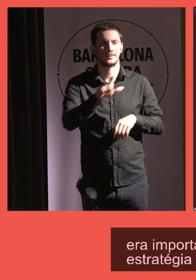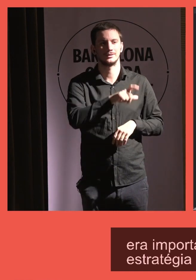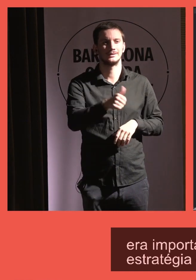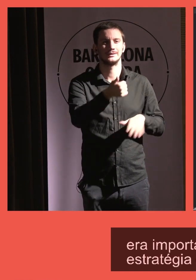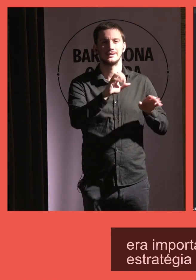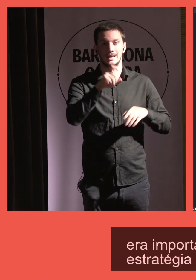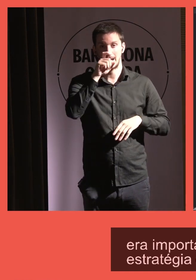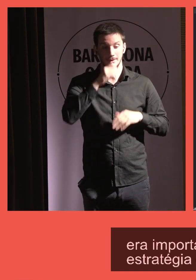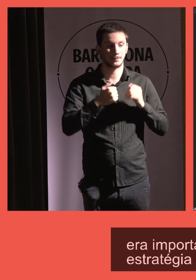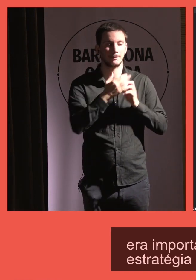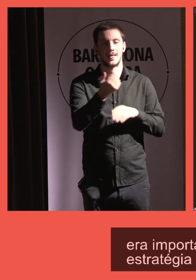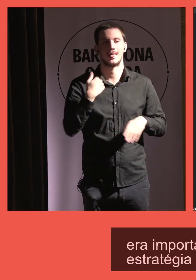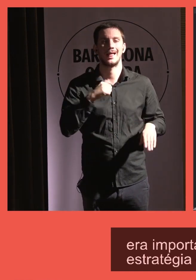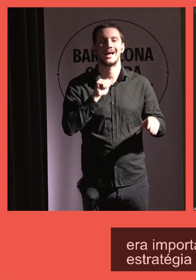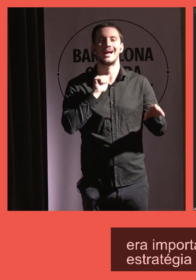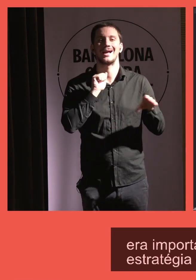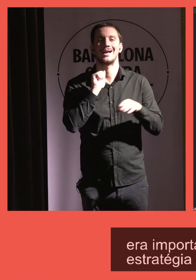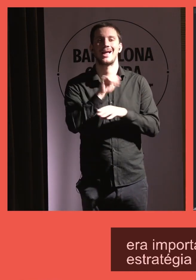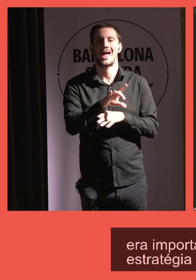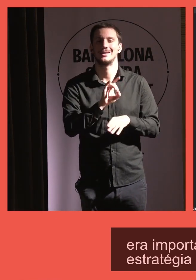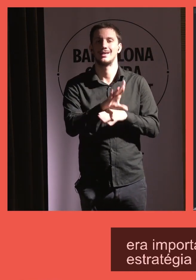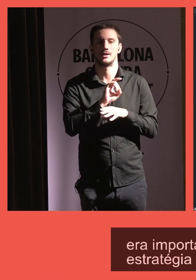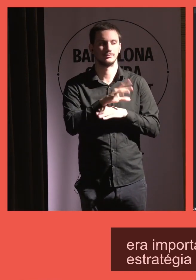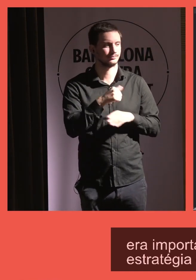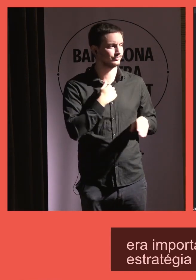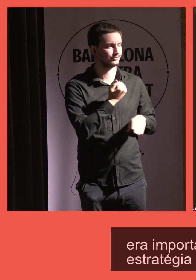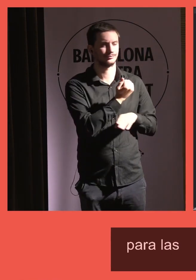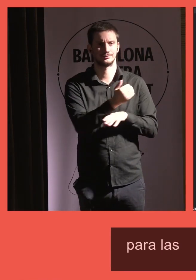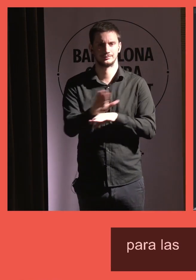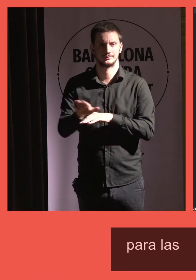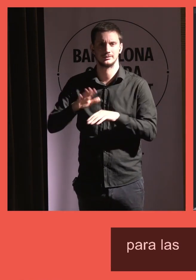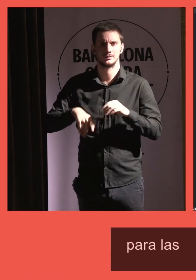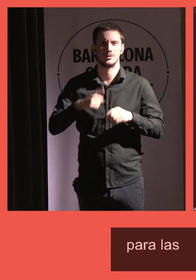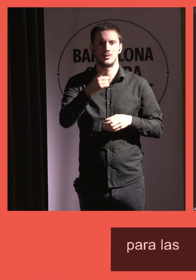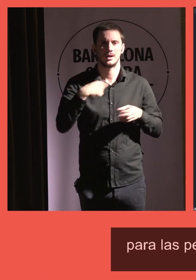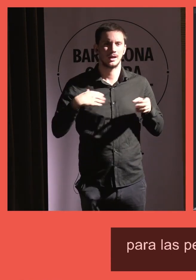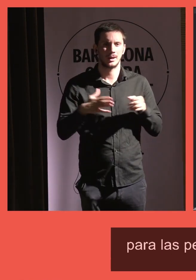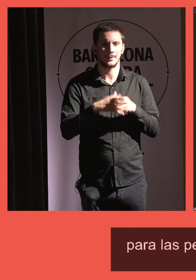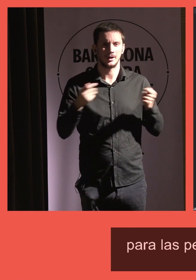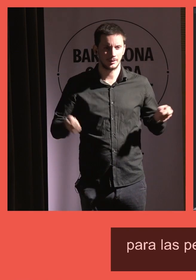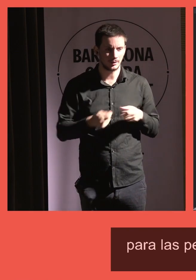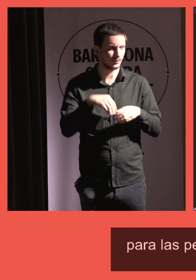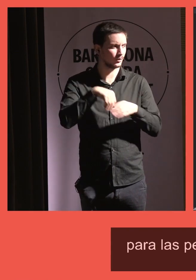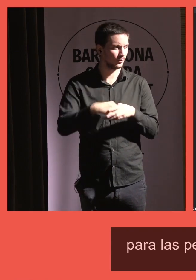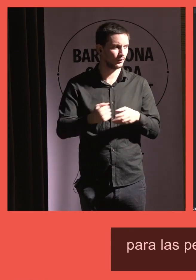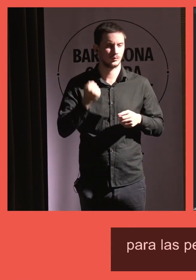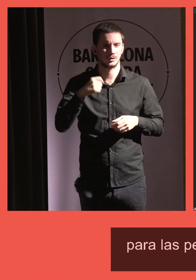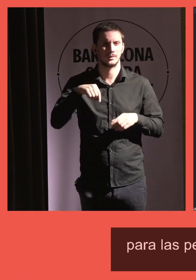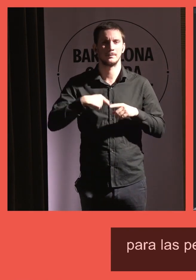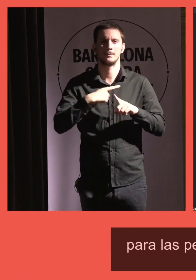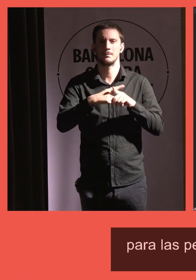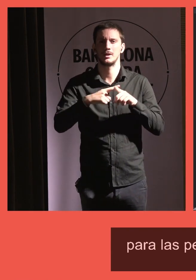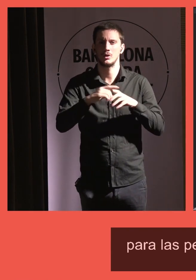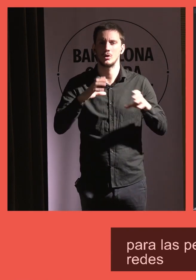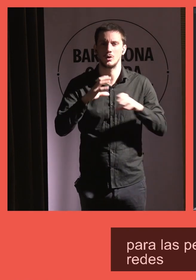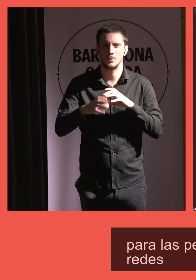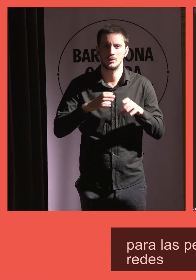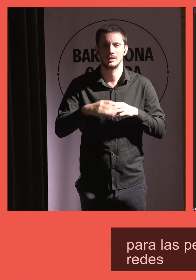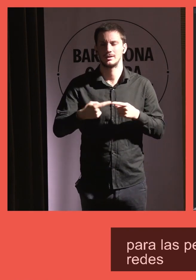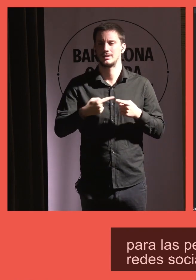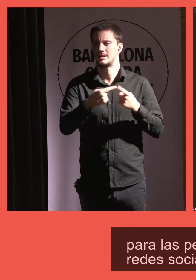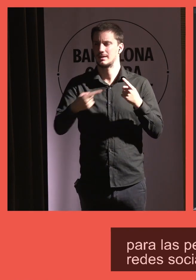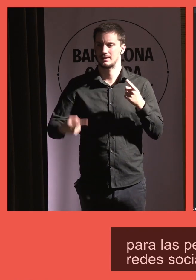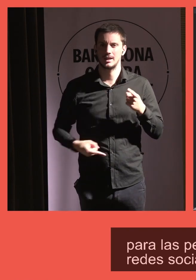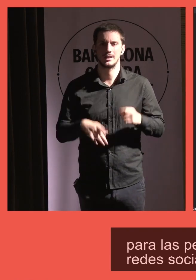60 años del municipio, y además lo que hicimos también fue una campaña muy potente en redes sociales, autobuses, medios de comunicación, etc.,